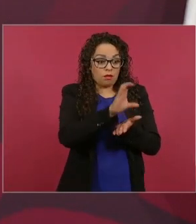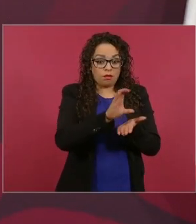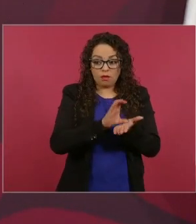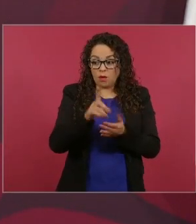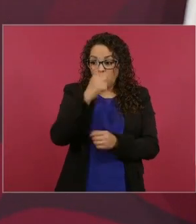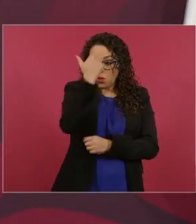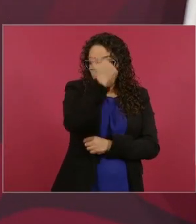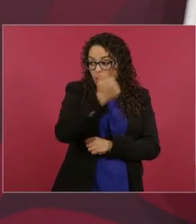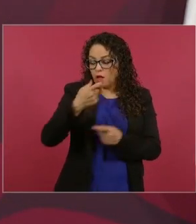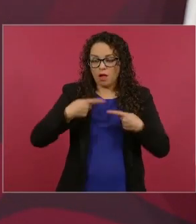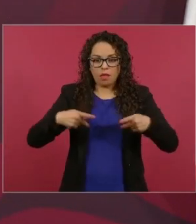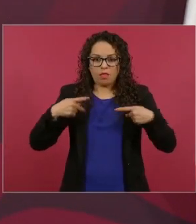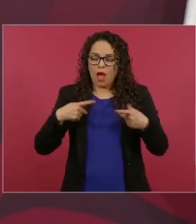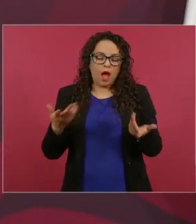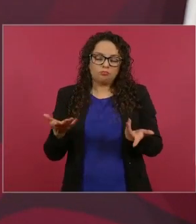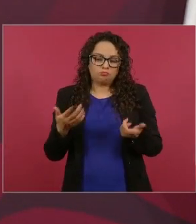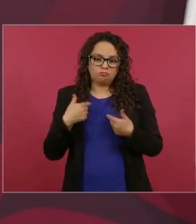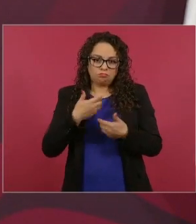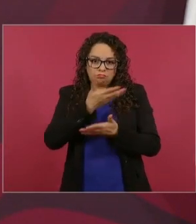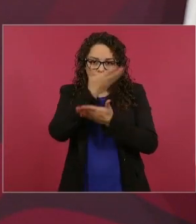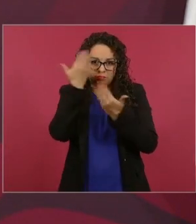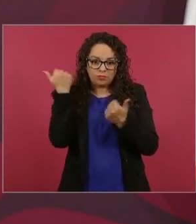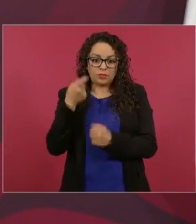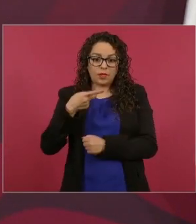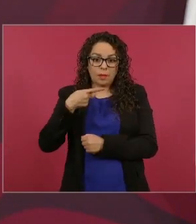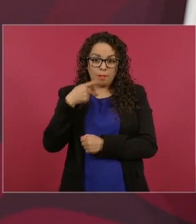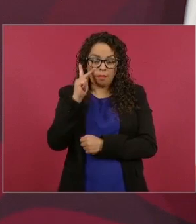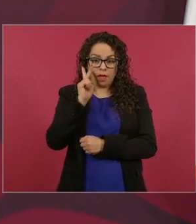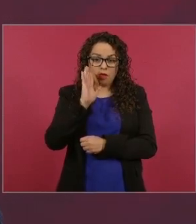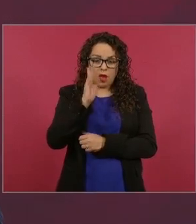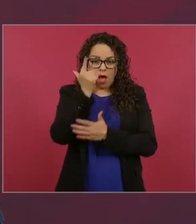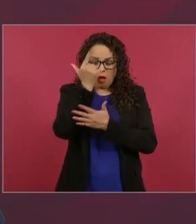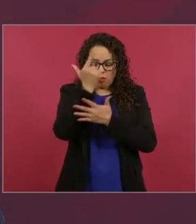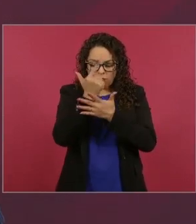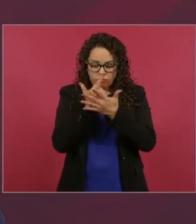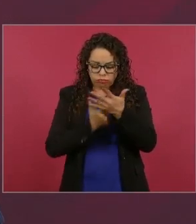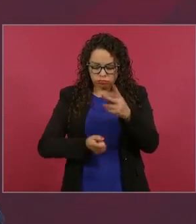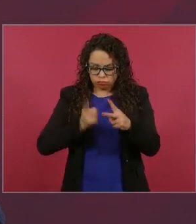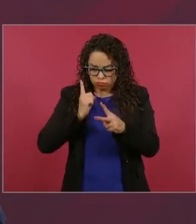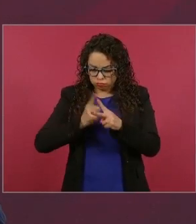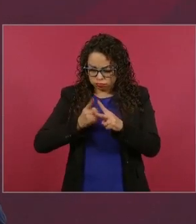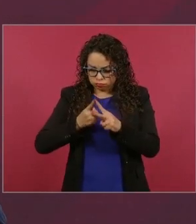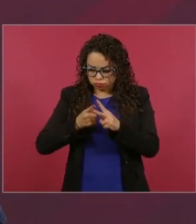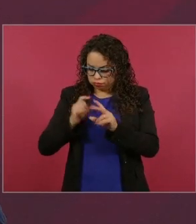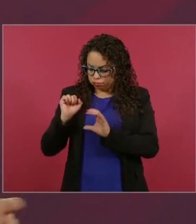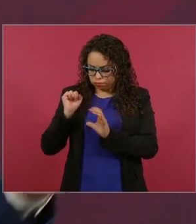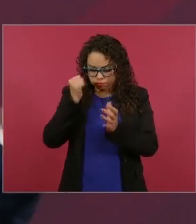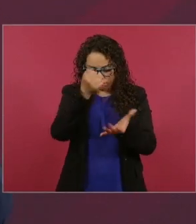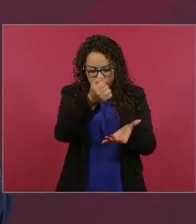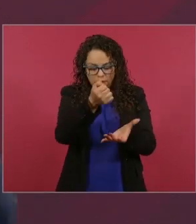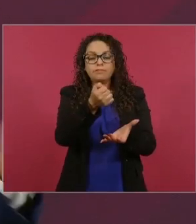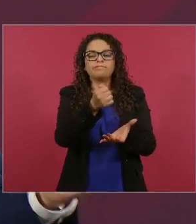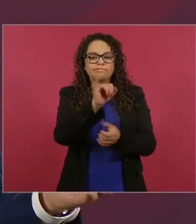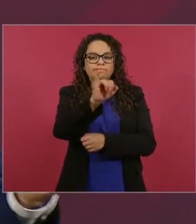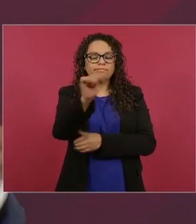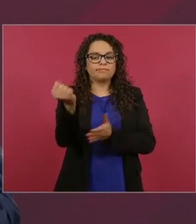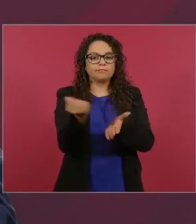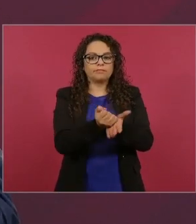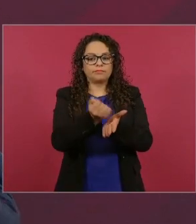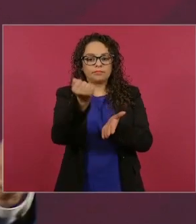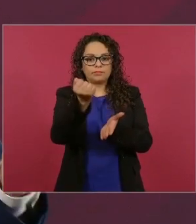pero ya está autorizado el presupuesto y es un acuerdo entre las partes,